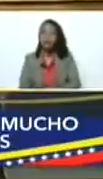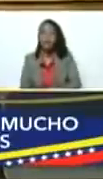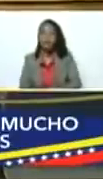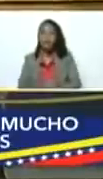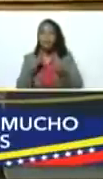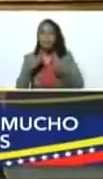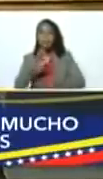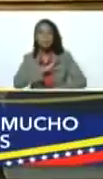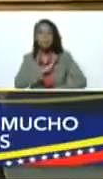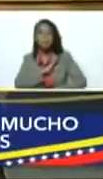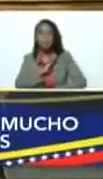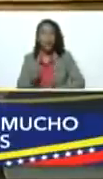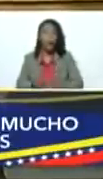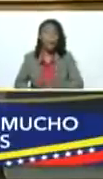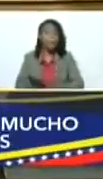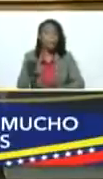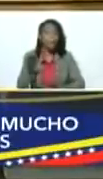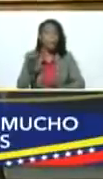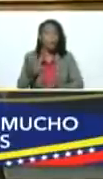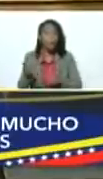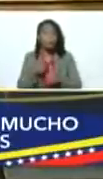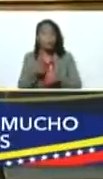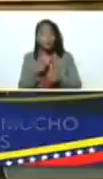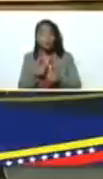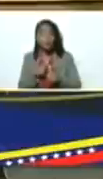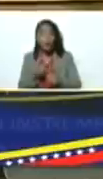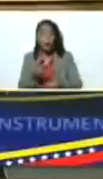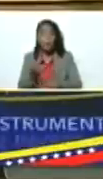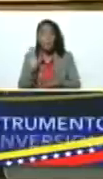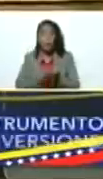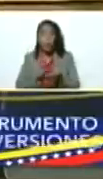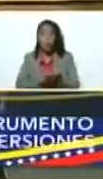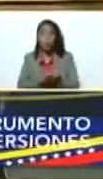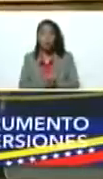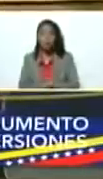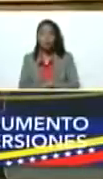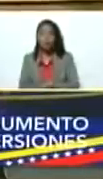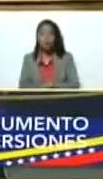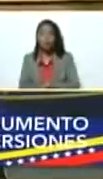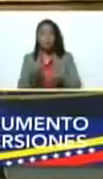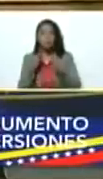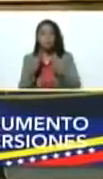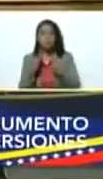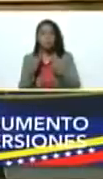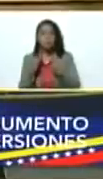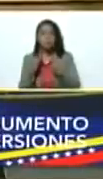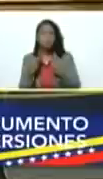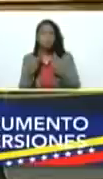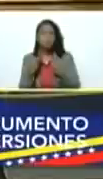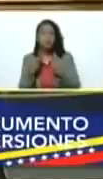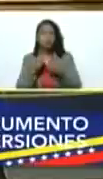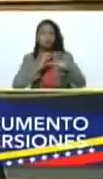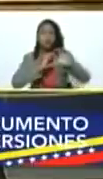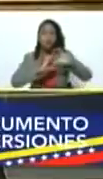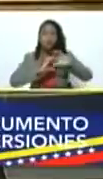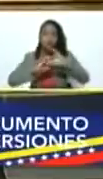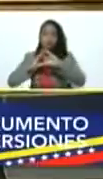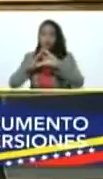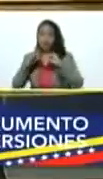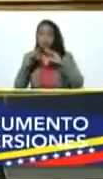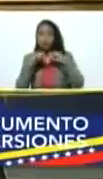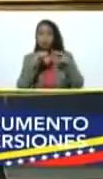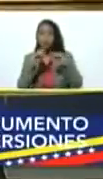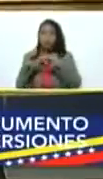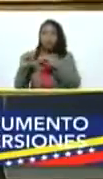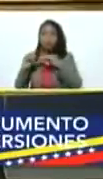tener las prioridades bien establecidas y para conversar, hablarnos entre